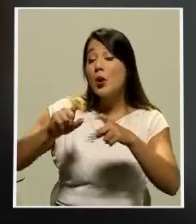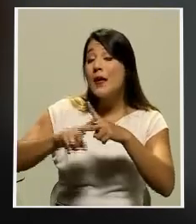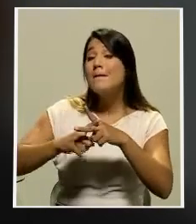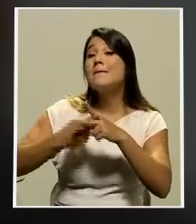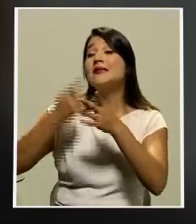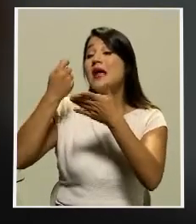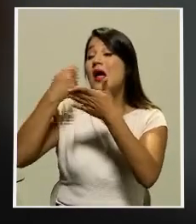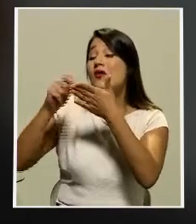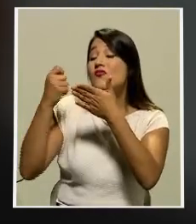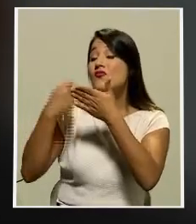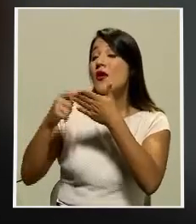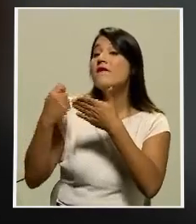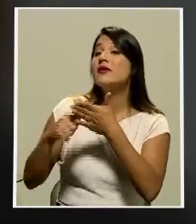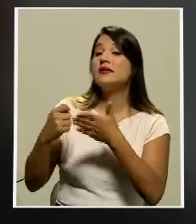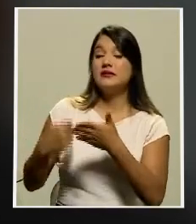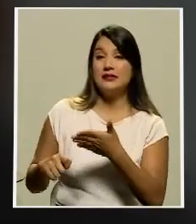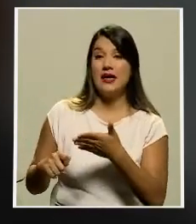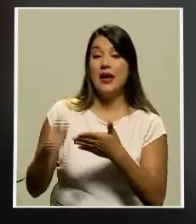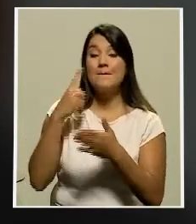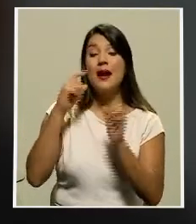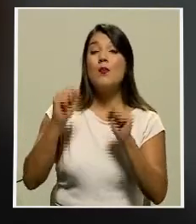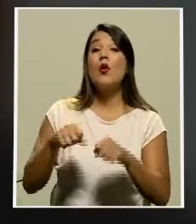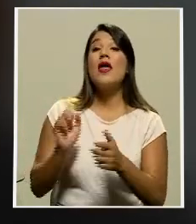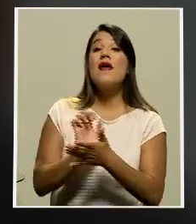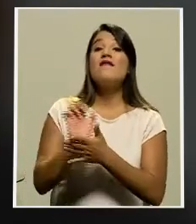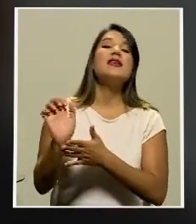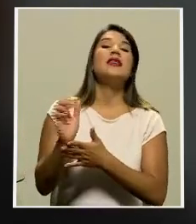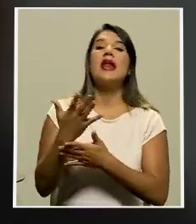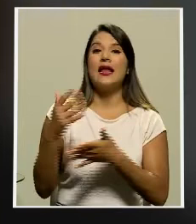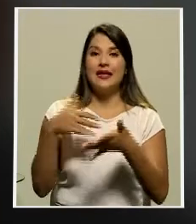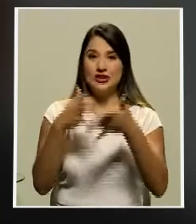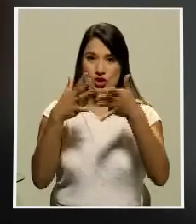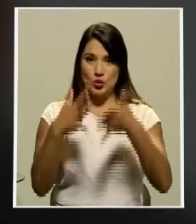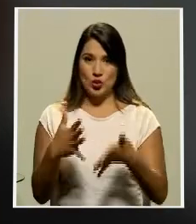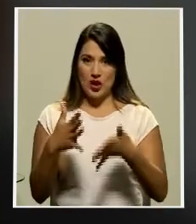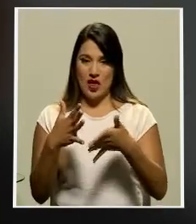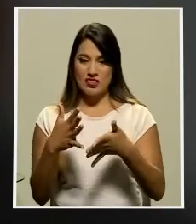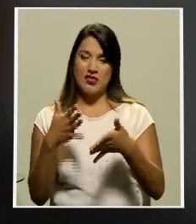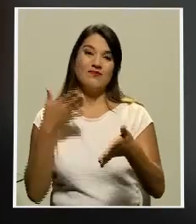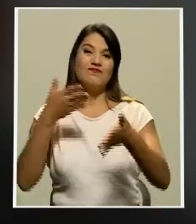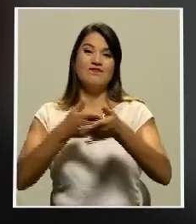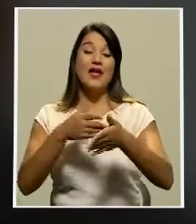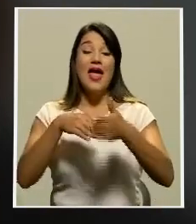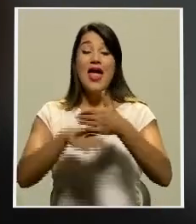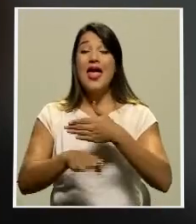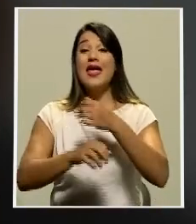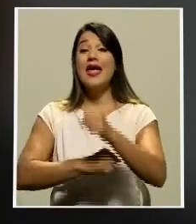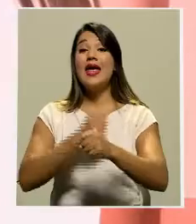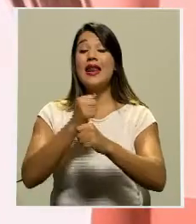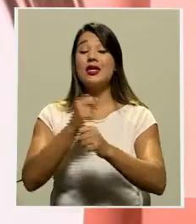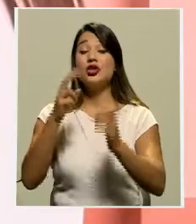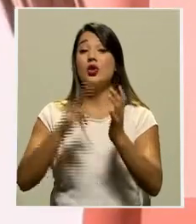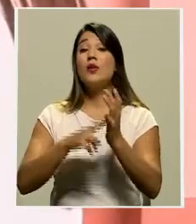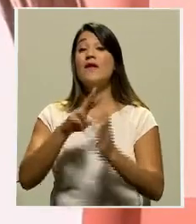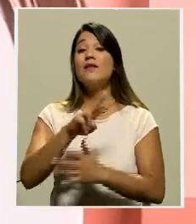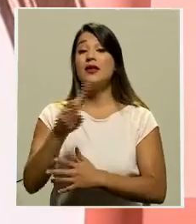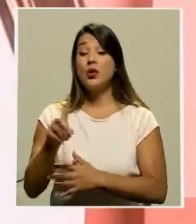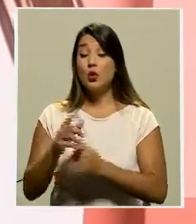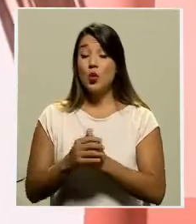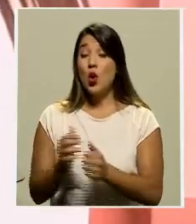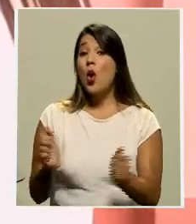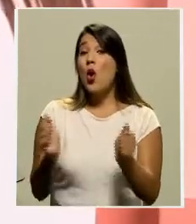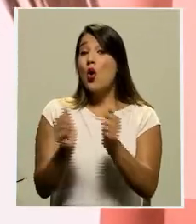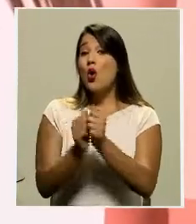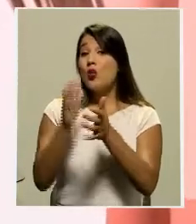presupuestaria y evitar mayor afectación a las personas estudiantes durante el curso lectivo del 2021. Con el recorte,